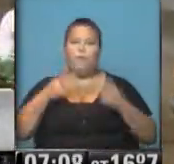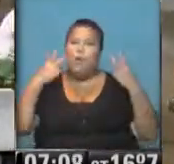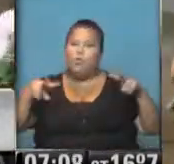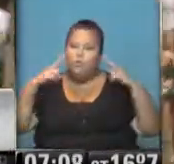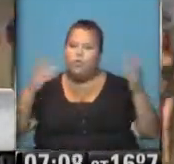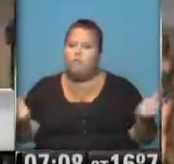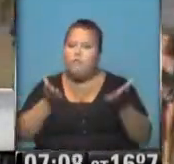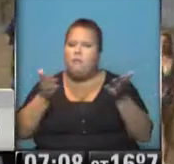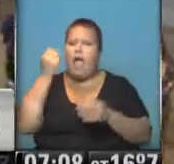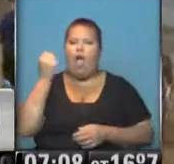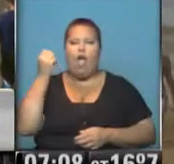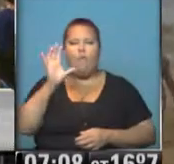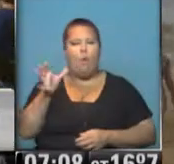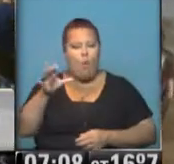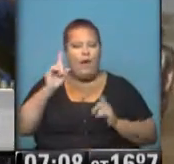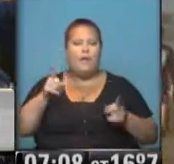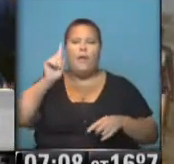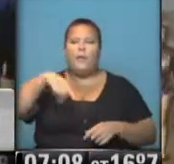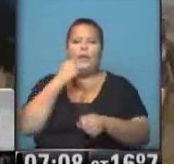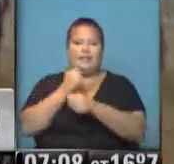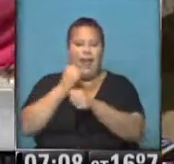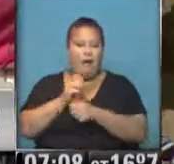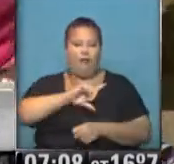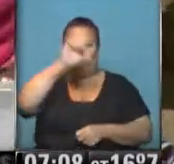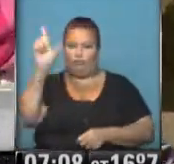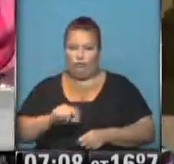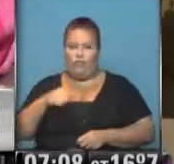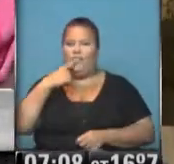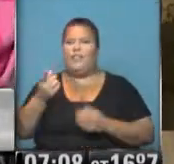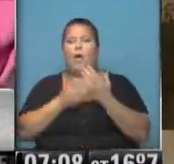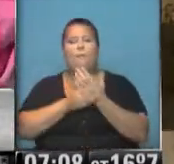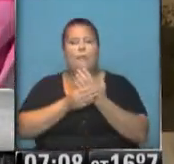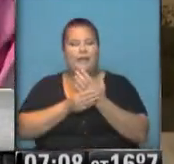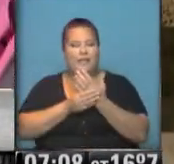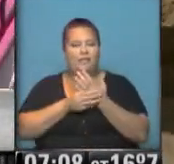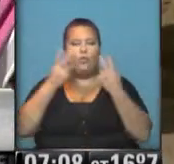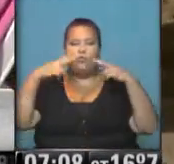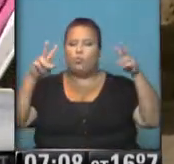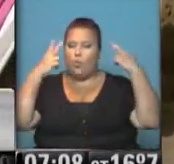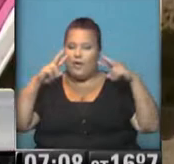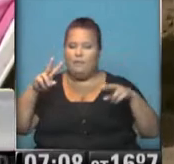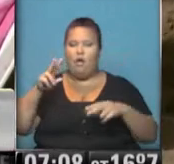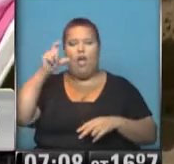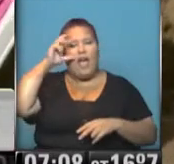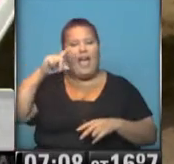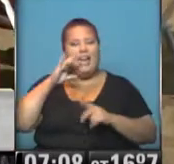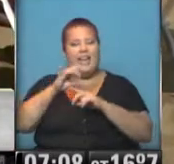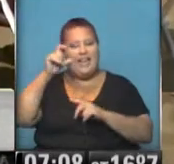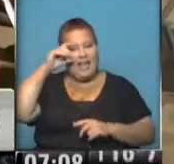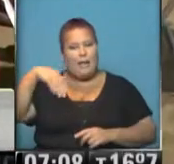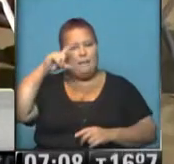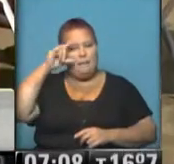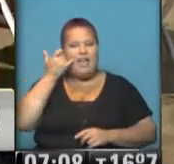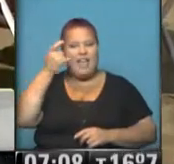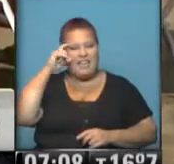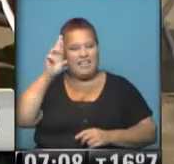sigue impulsando las economías regionales y generando trabajo en todo el país. Esto lo dijo el ministro de Turismo, Enrique Meyer, quien también